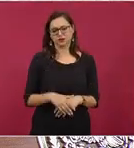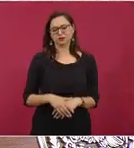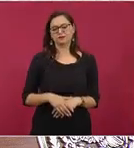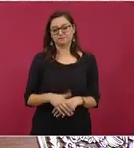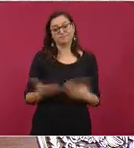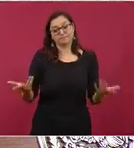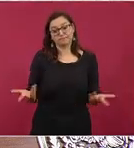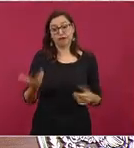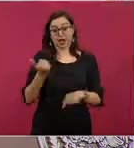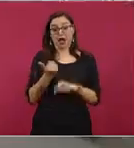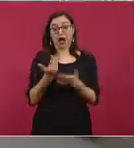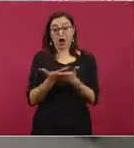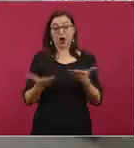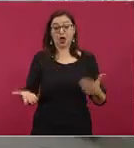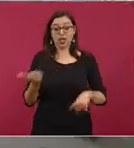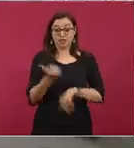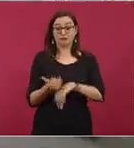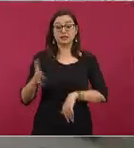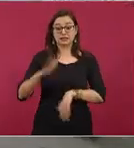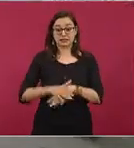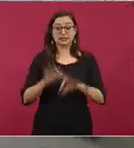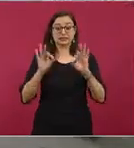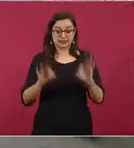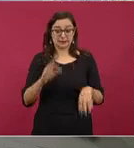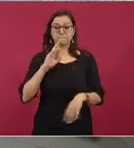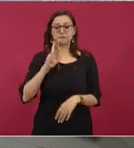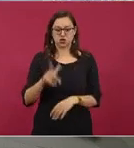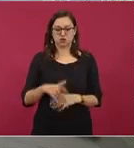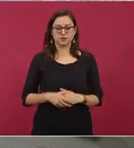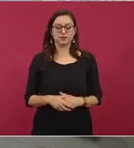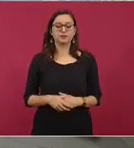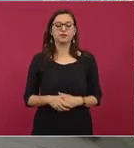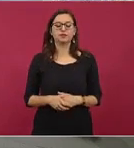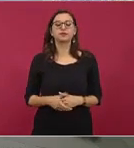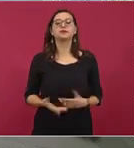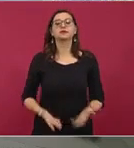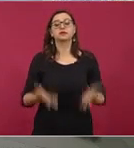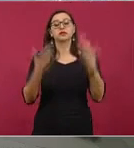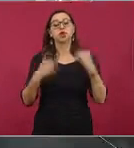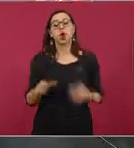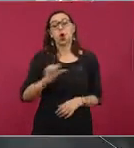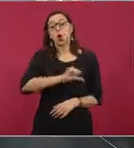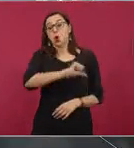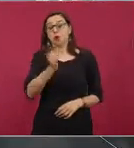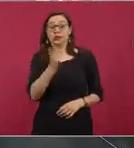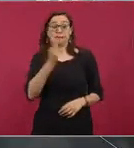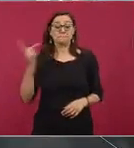muy bien adelante en otra pregunta así rapidísimo